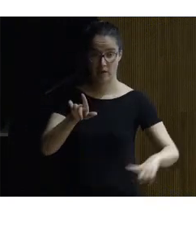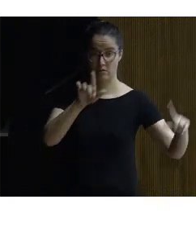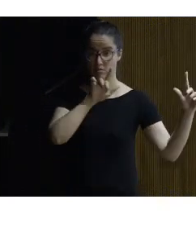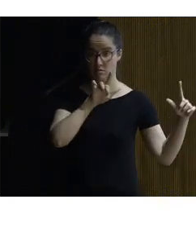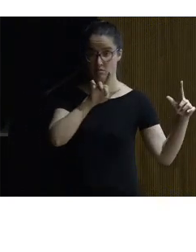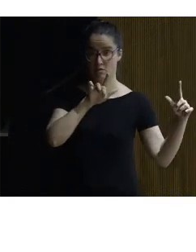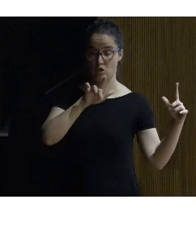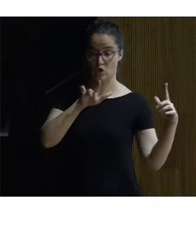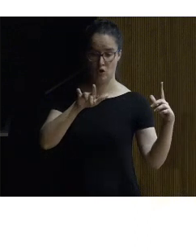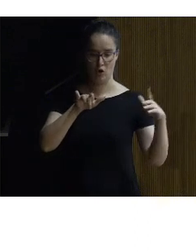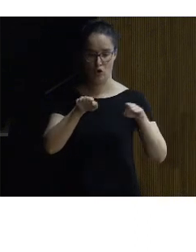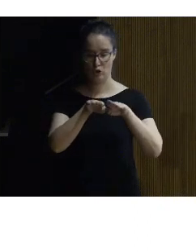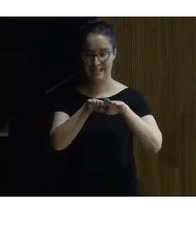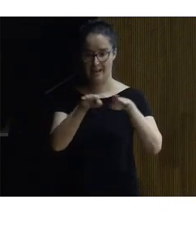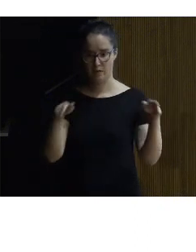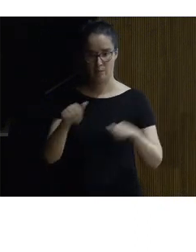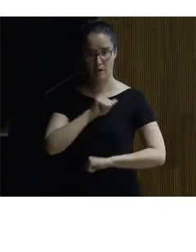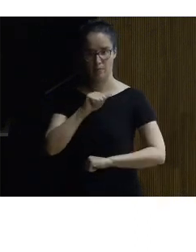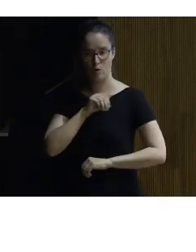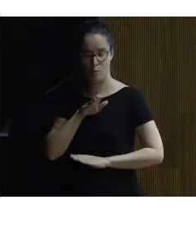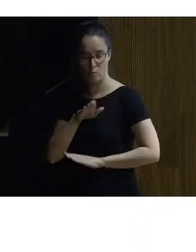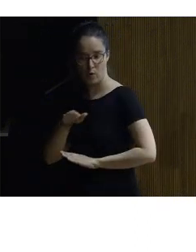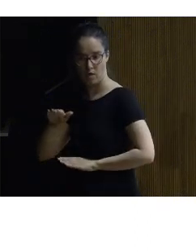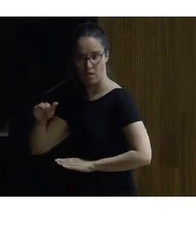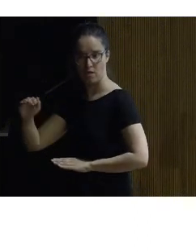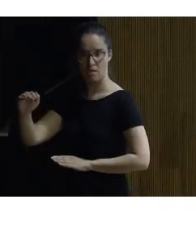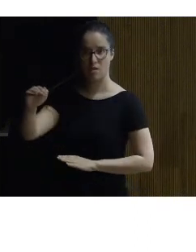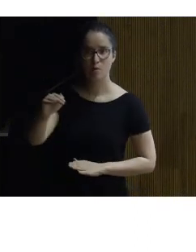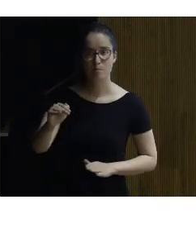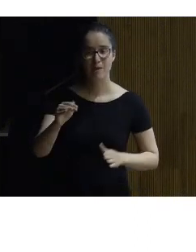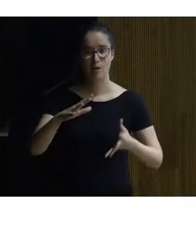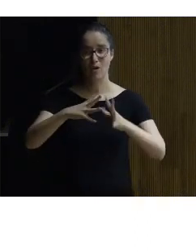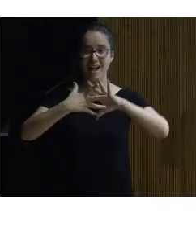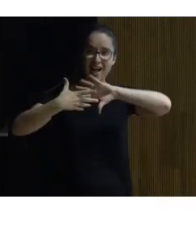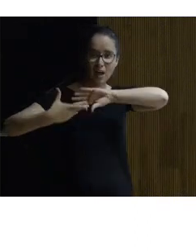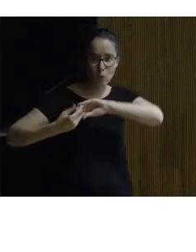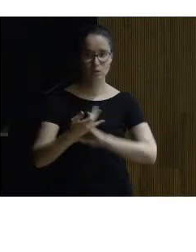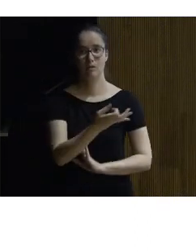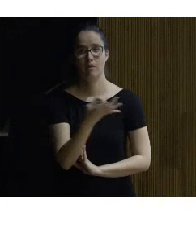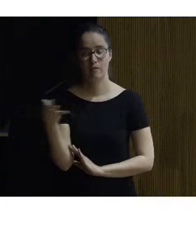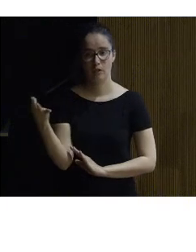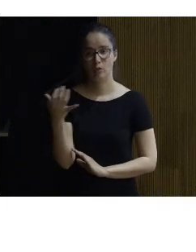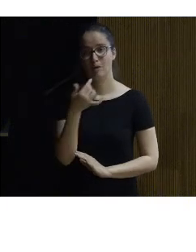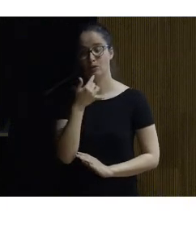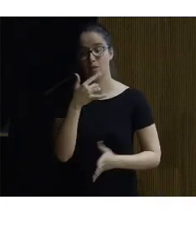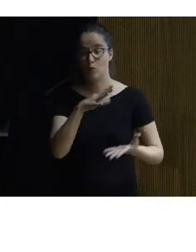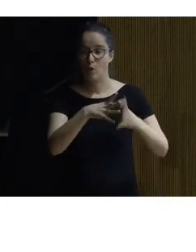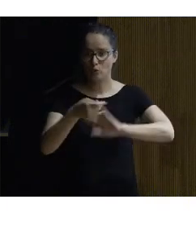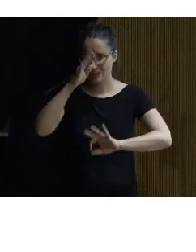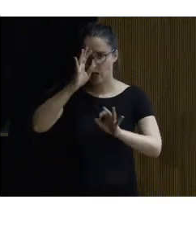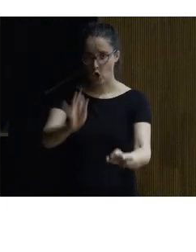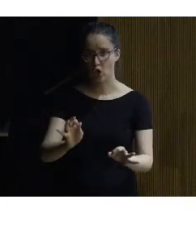los andenes tienen esa ligera curvatura para que haya un ajuste perfecto un ajuste vamos a decir razonable